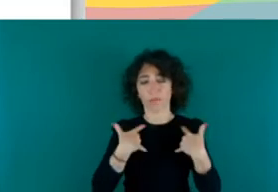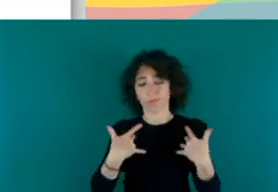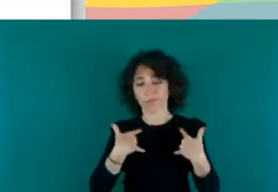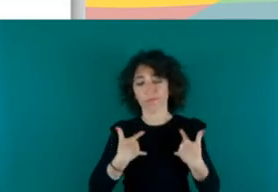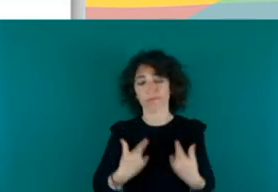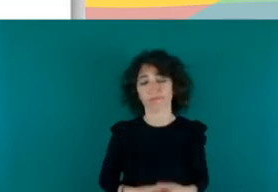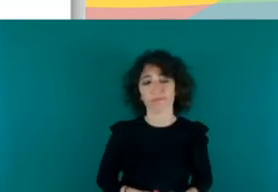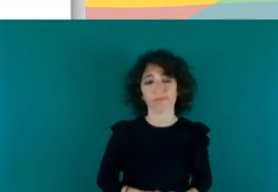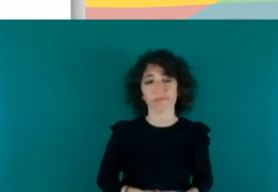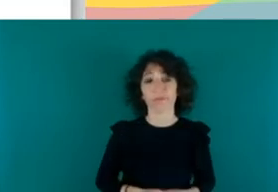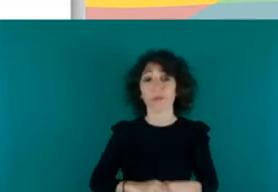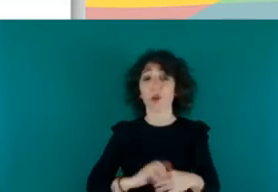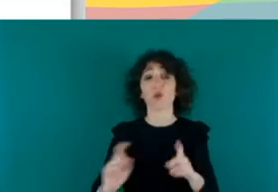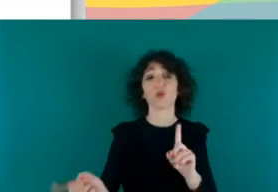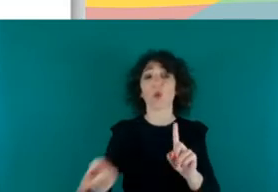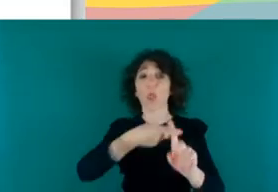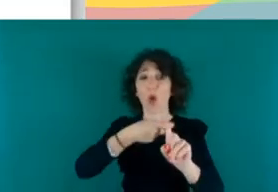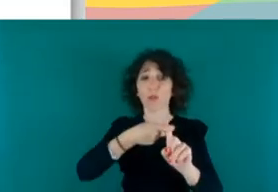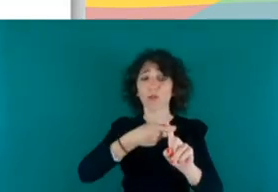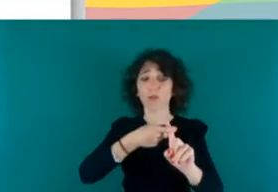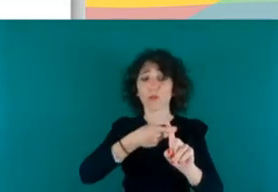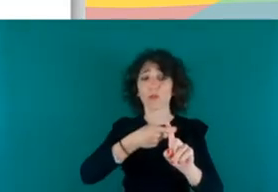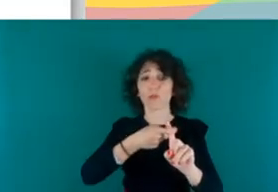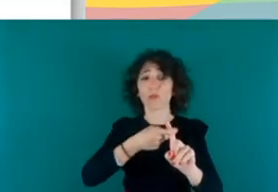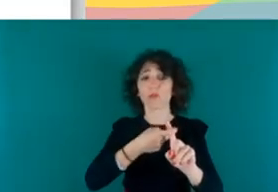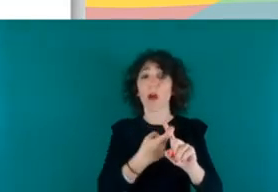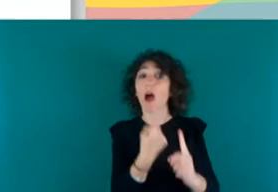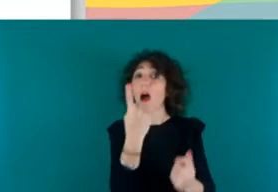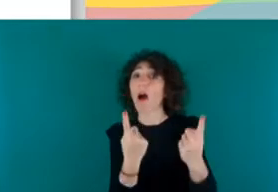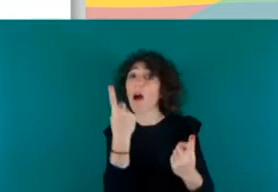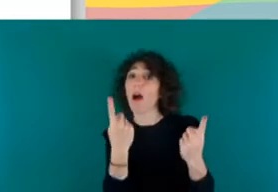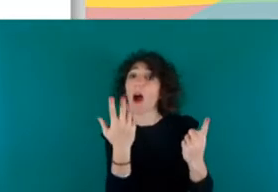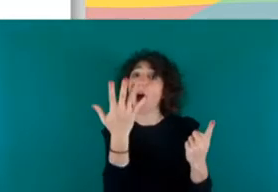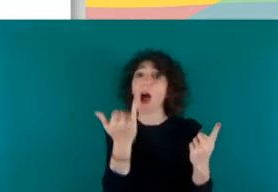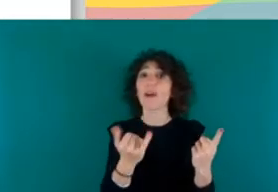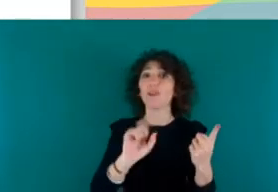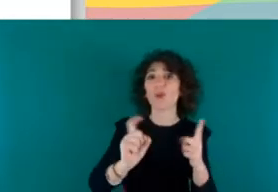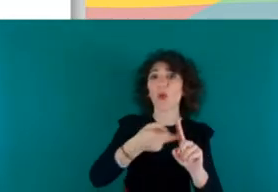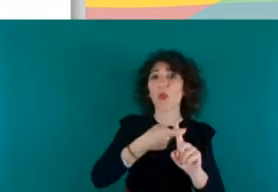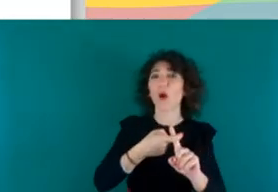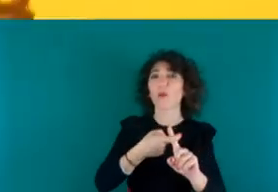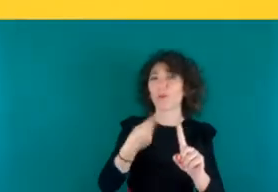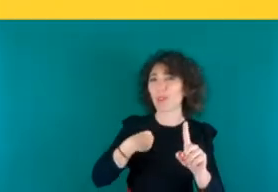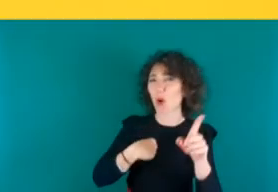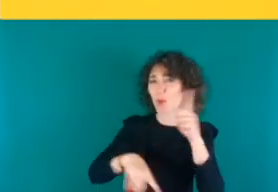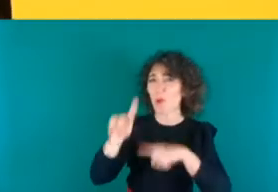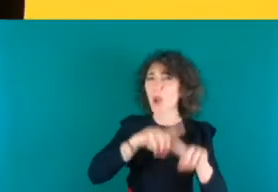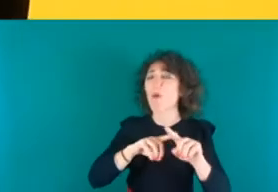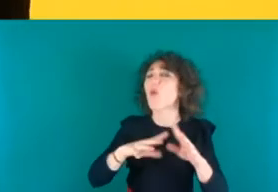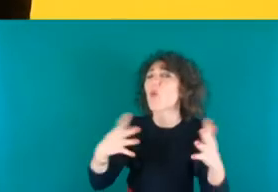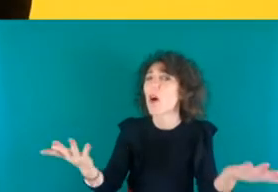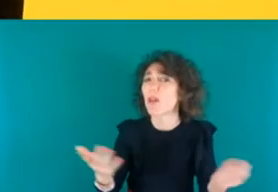La solución. ¿Alguien tiene alguna solución planteada ante esta problemática?